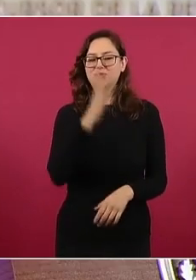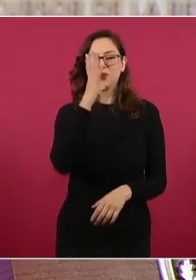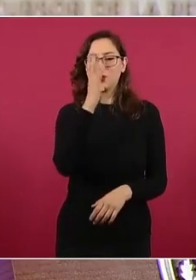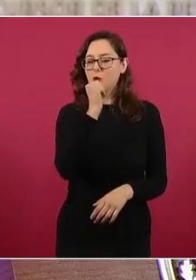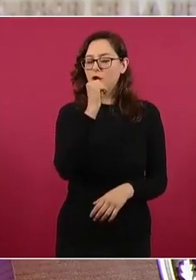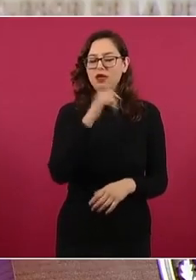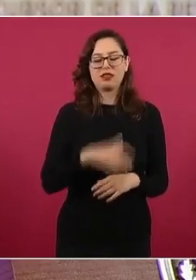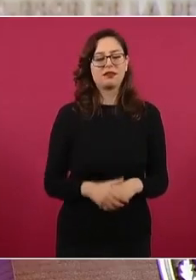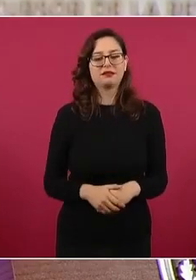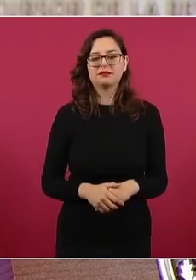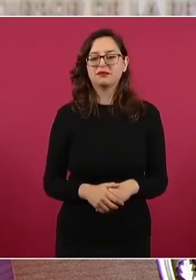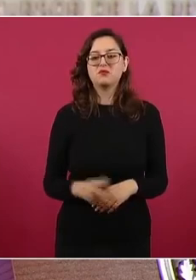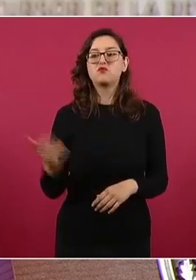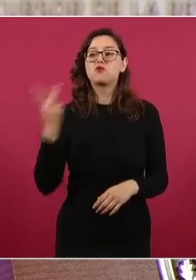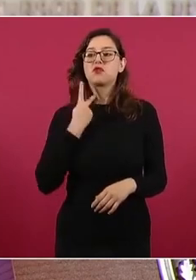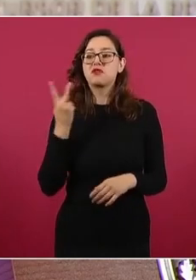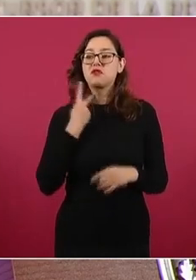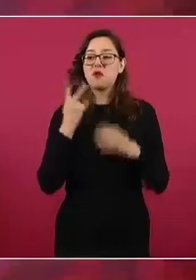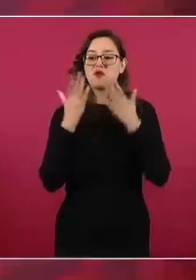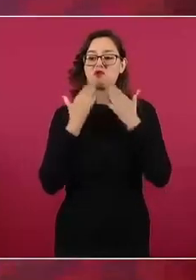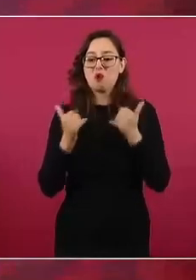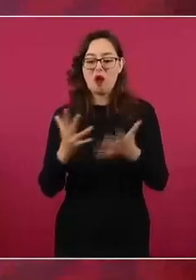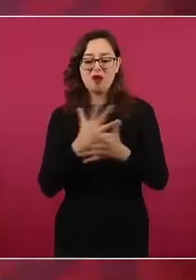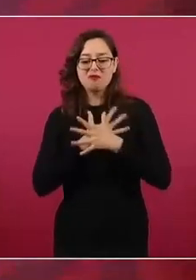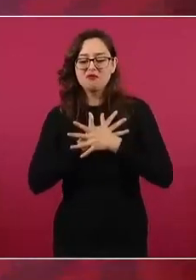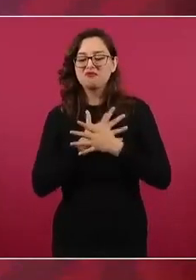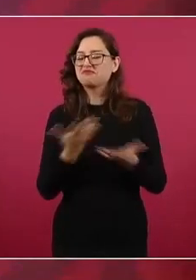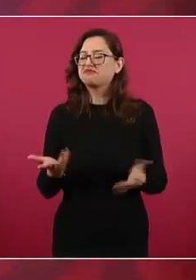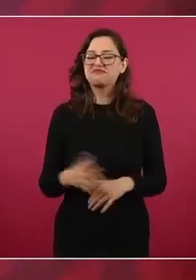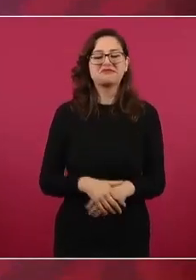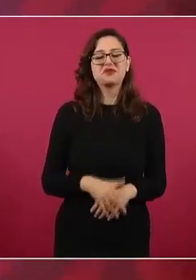y no se puede hacer política con trampas.